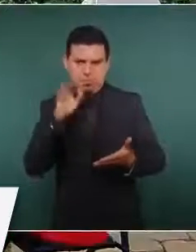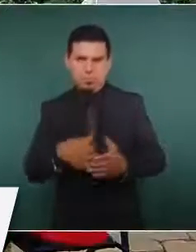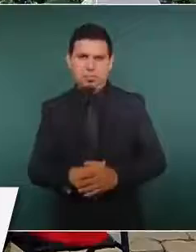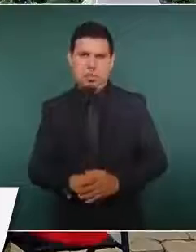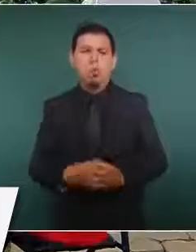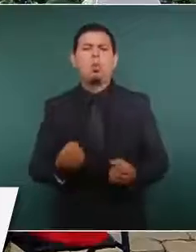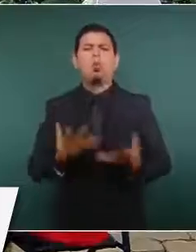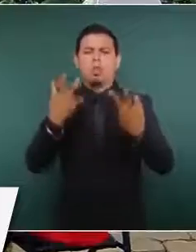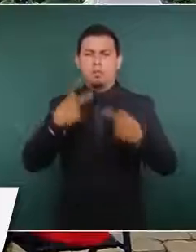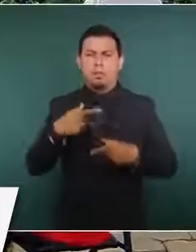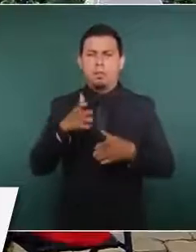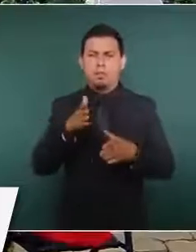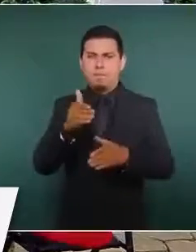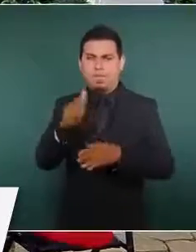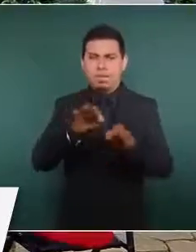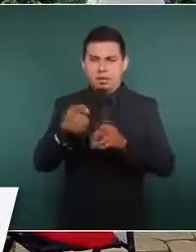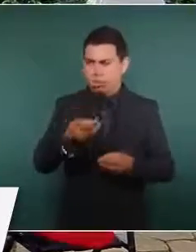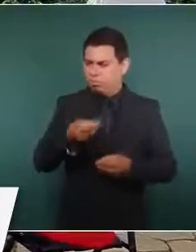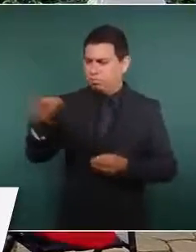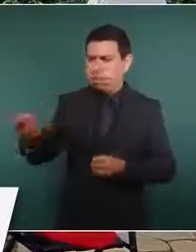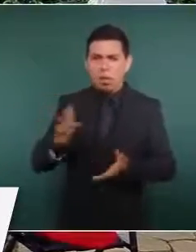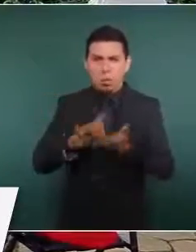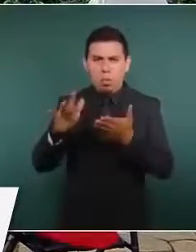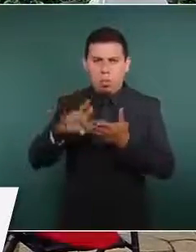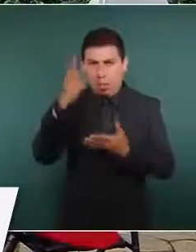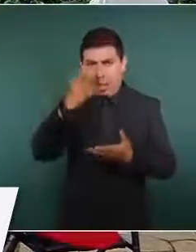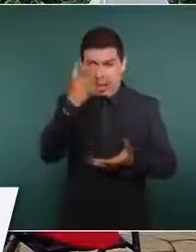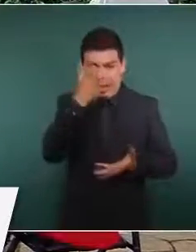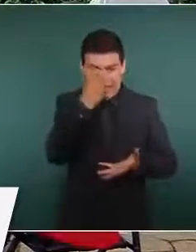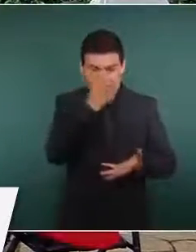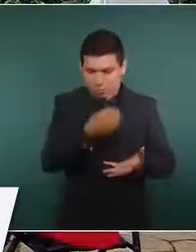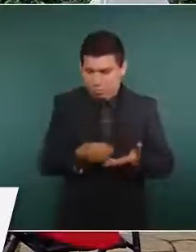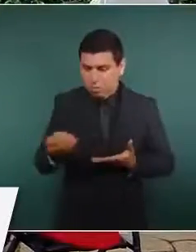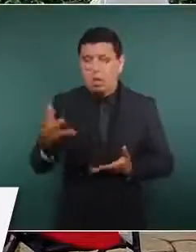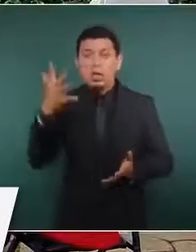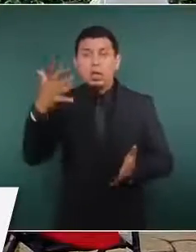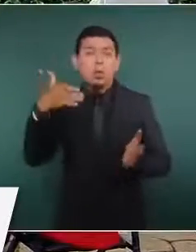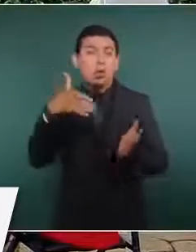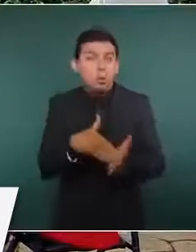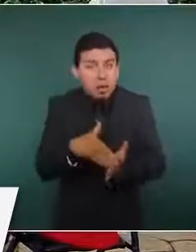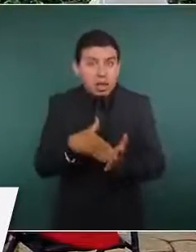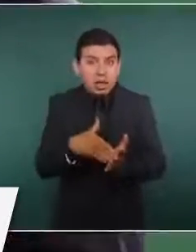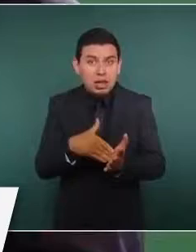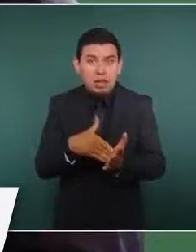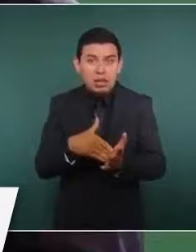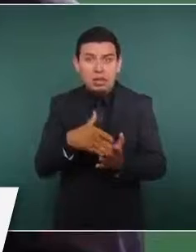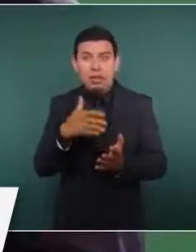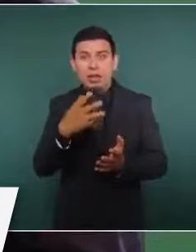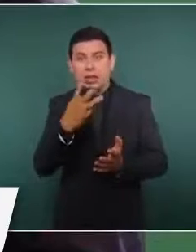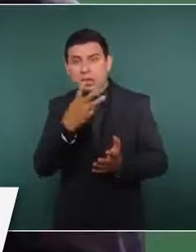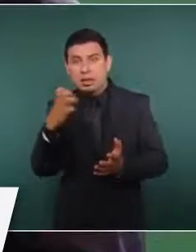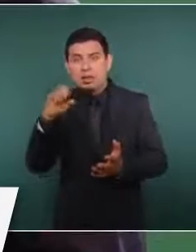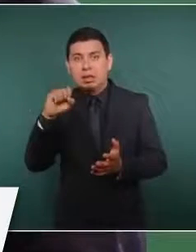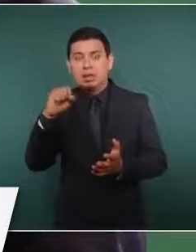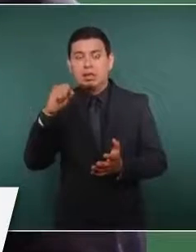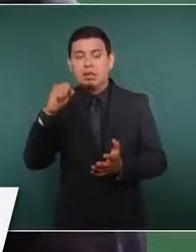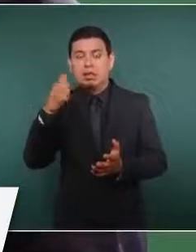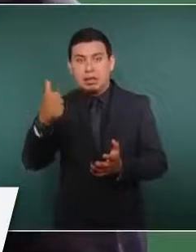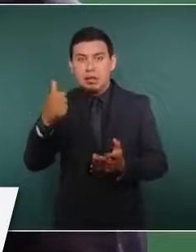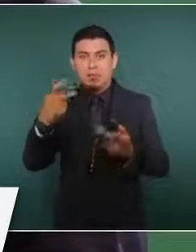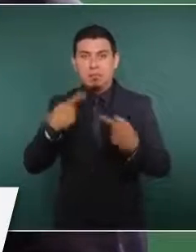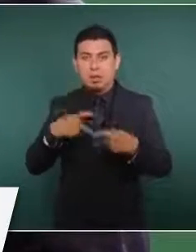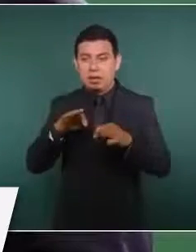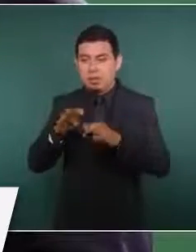cuántos, cinco mil 376 pescadores,